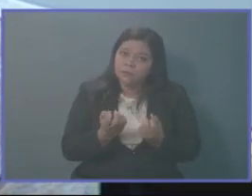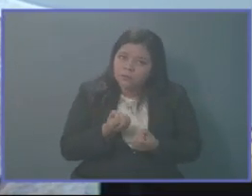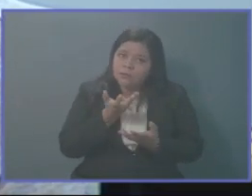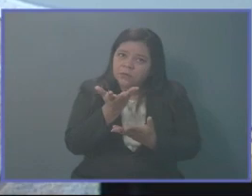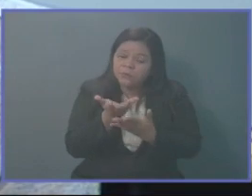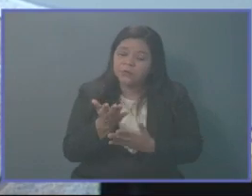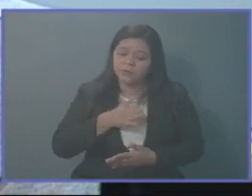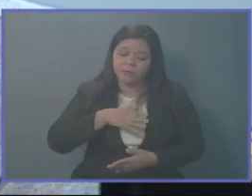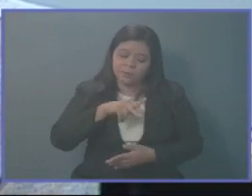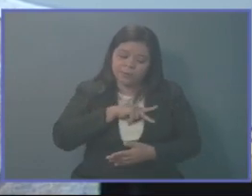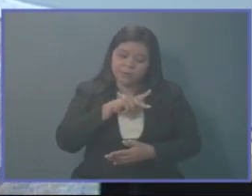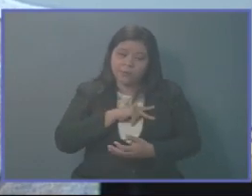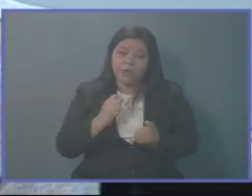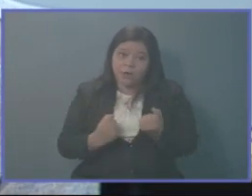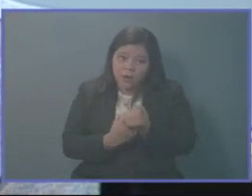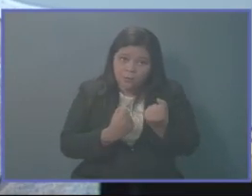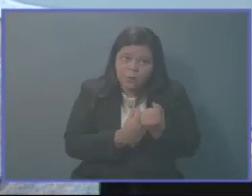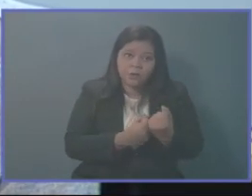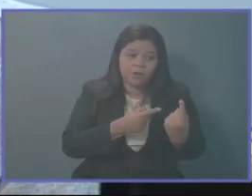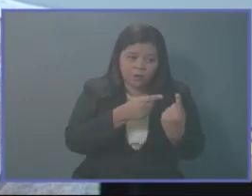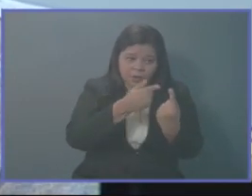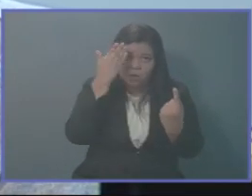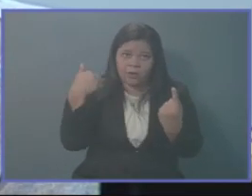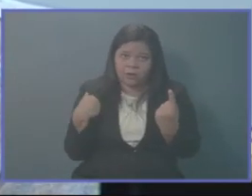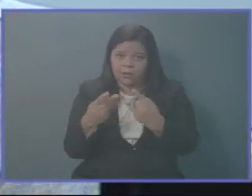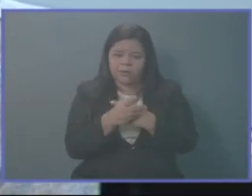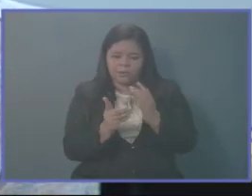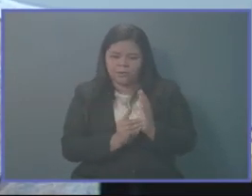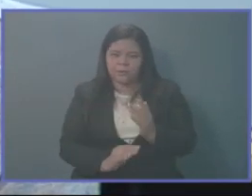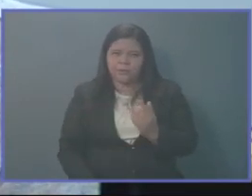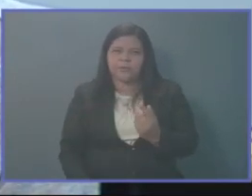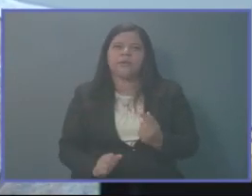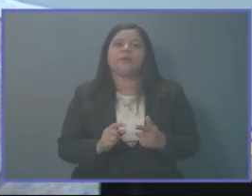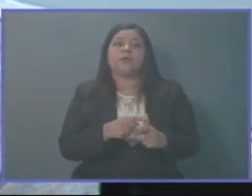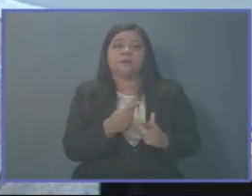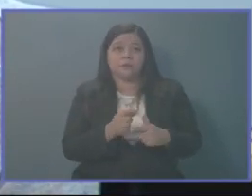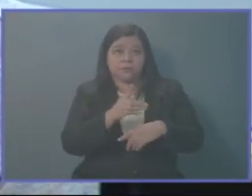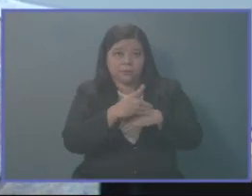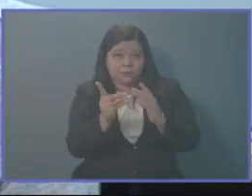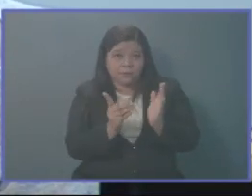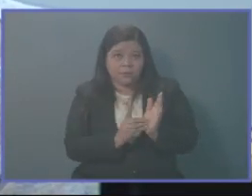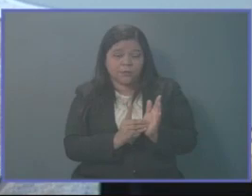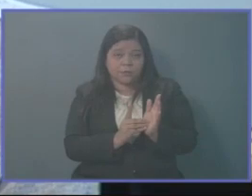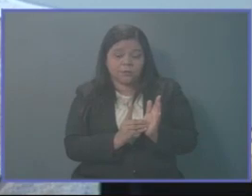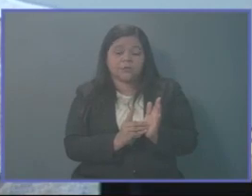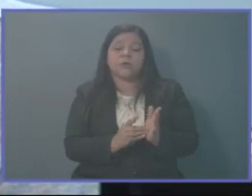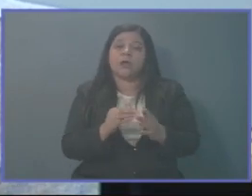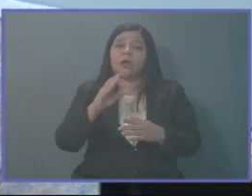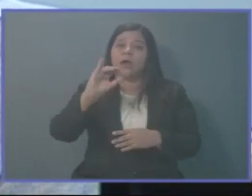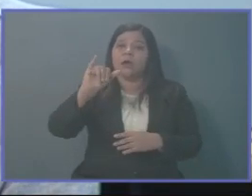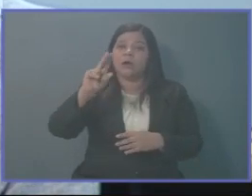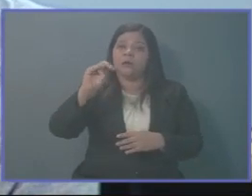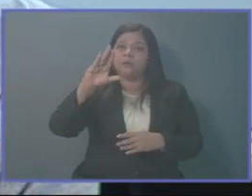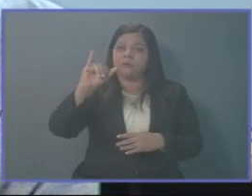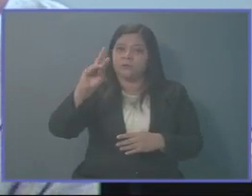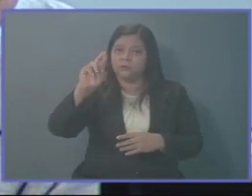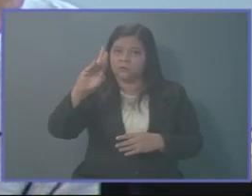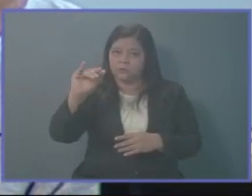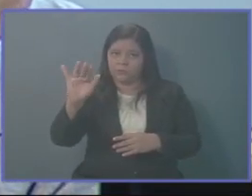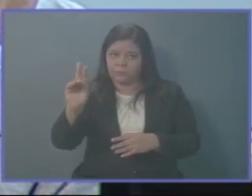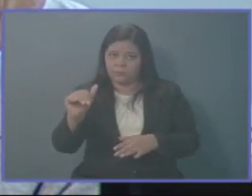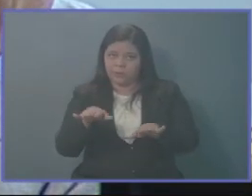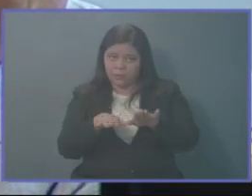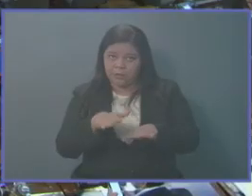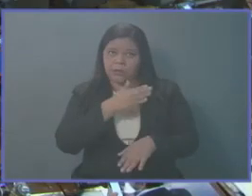personal, mi solidaridad con esa brillante parlamentaria como es la licenciada Yance Urbina. Gracias, señor